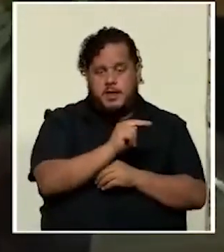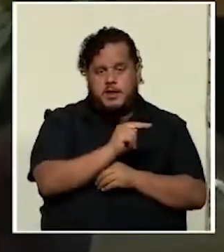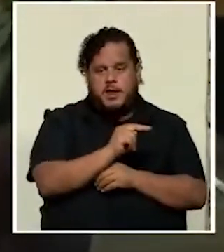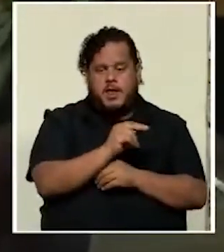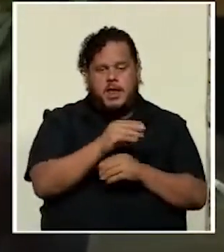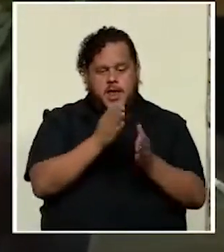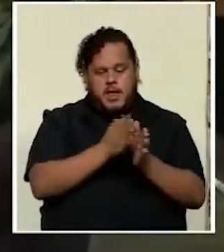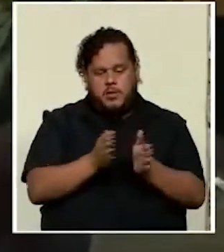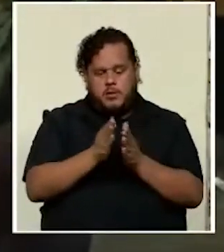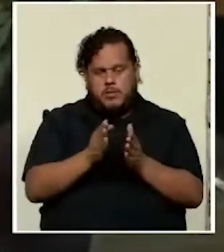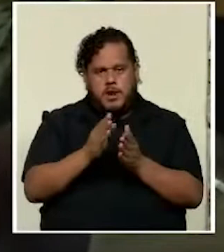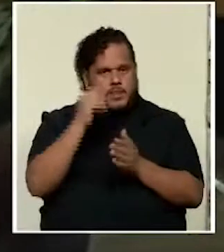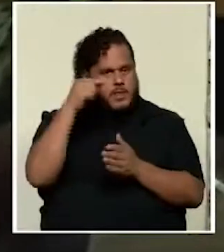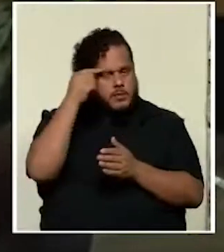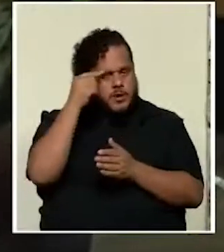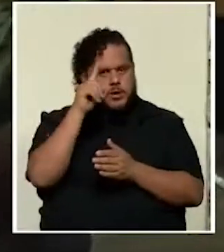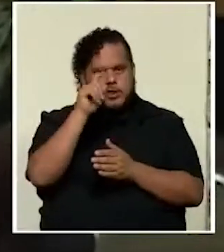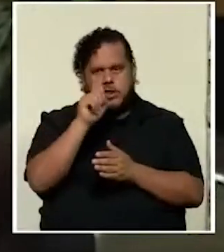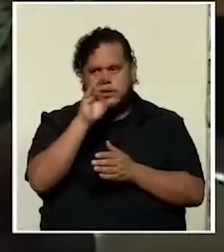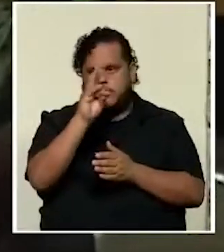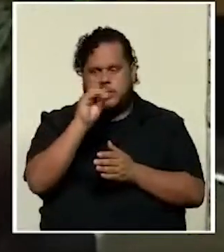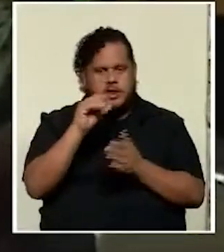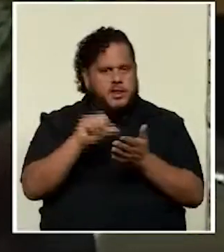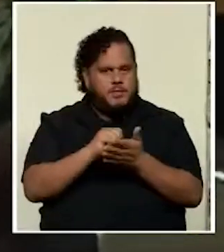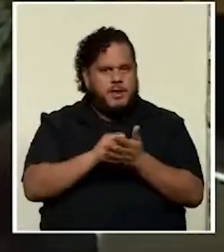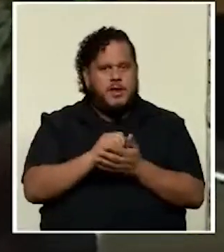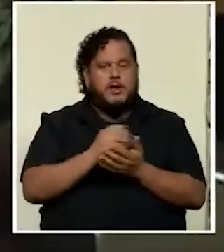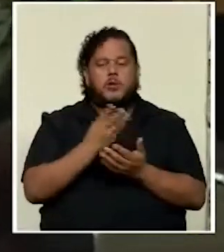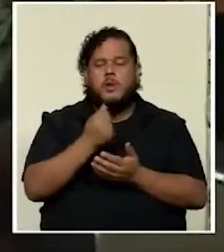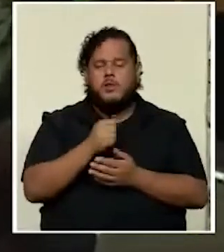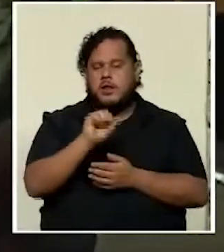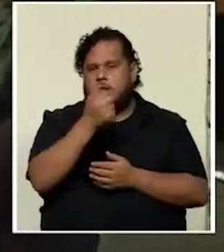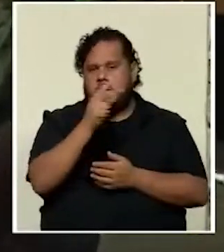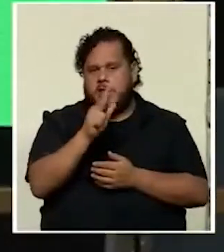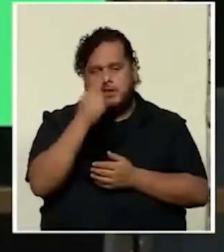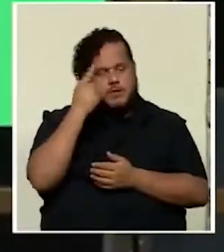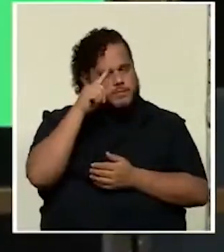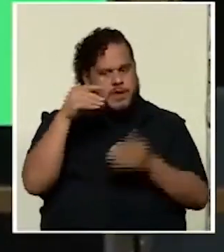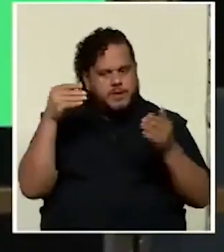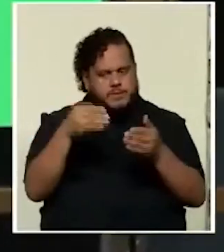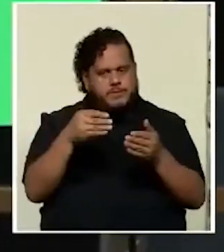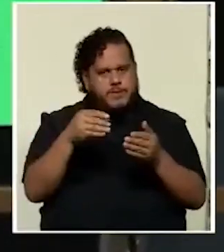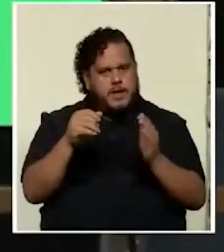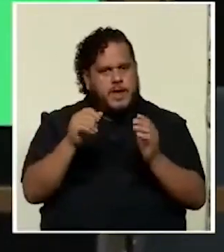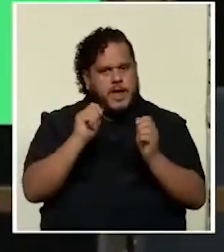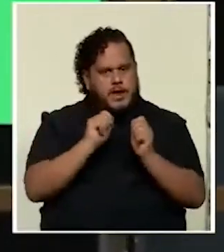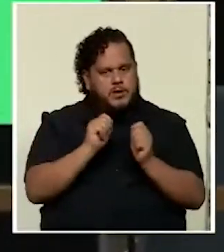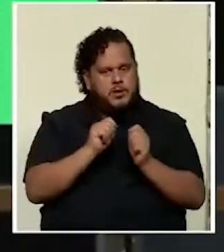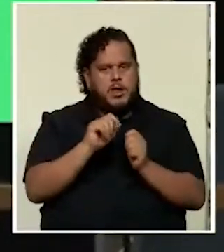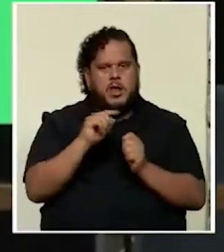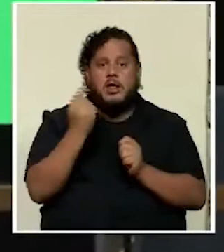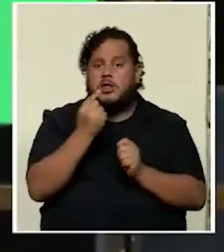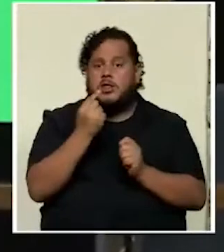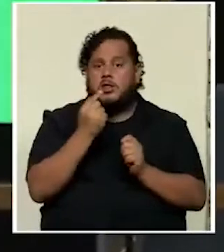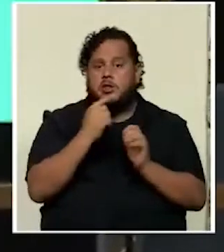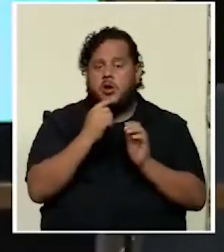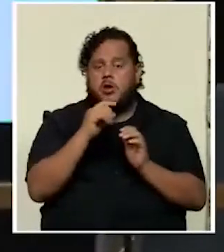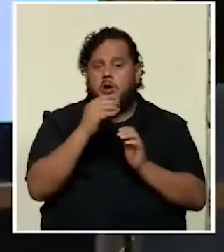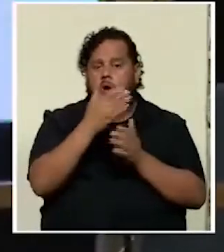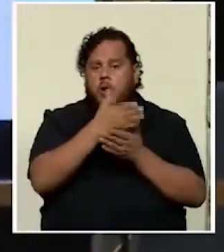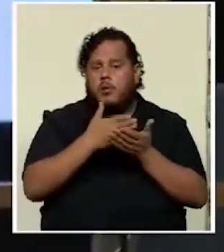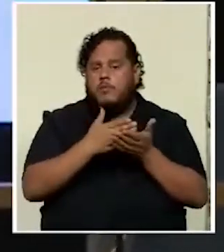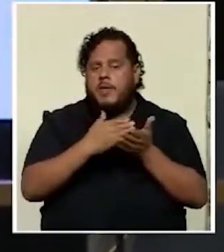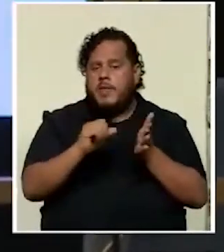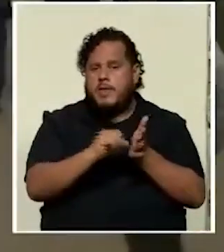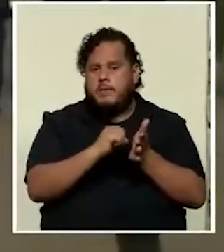170 páginas se le dedican 13 a la educación y solo media página al problema de